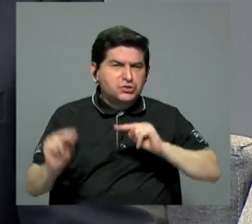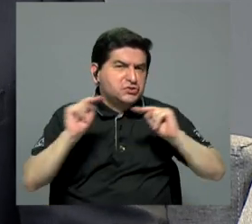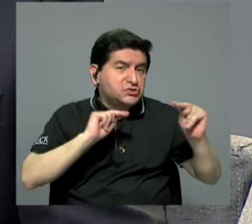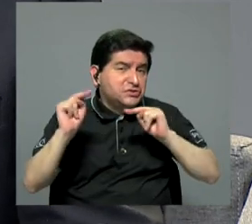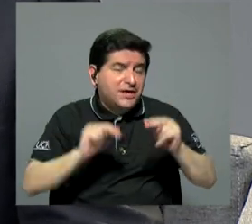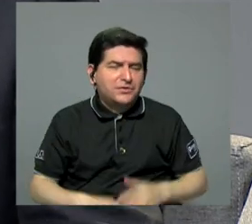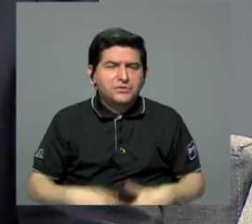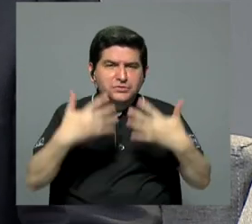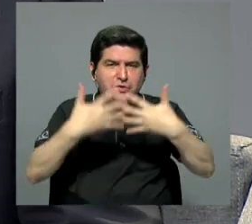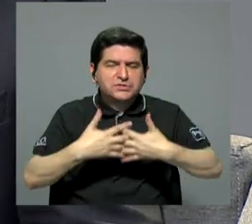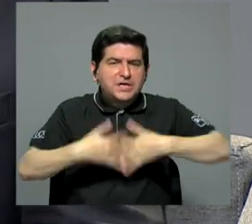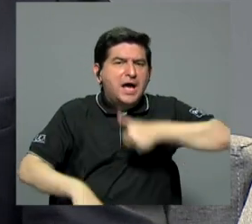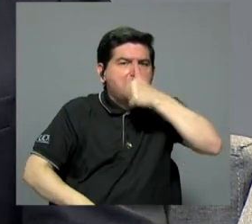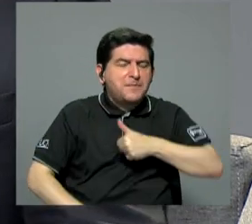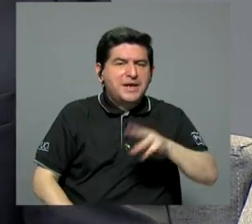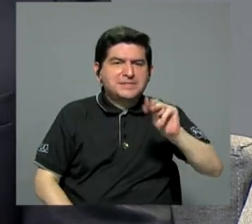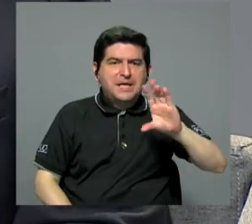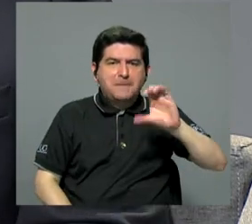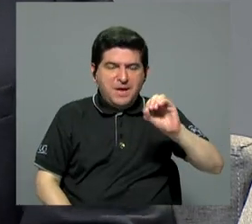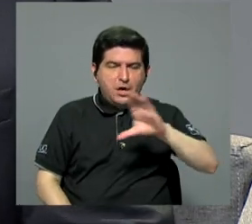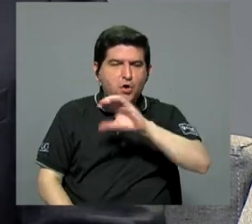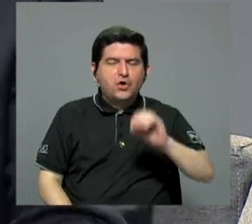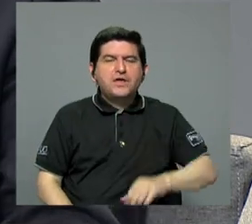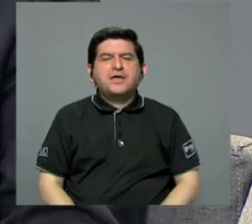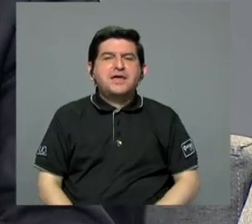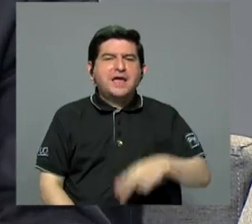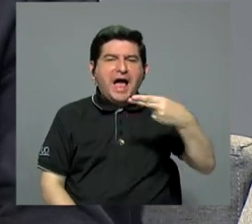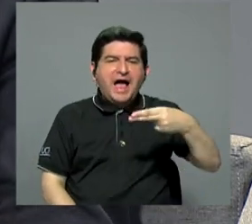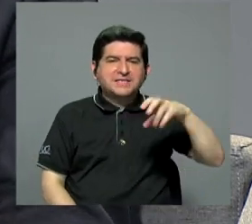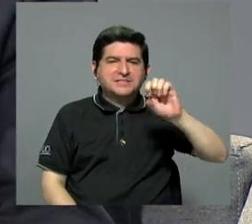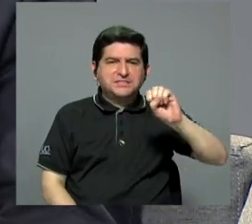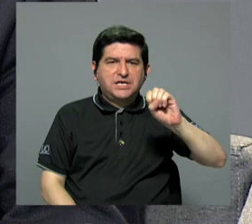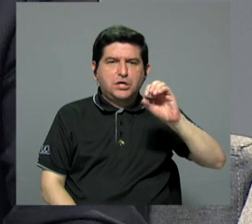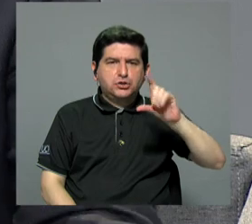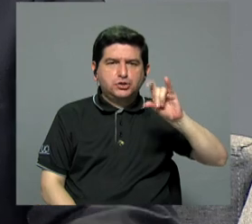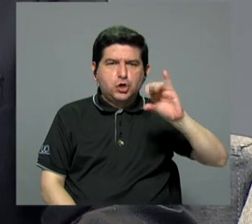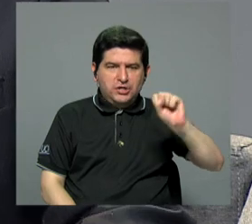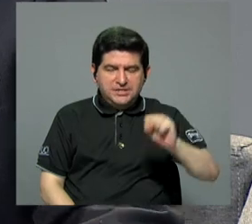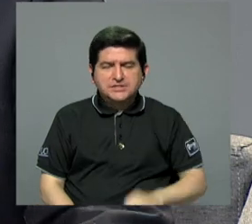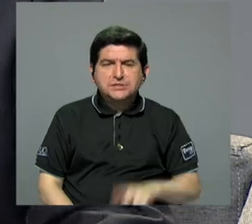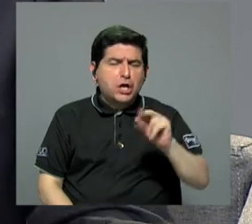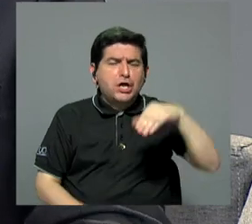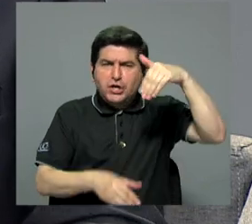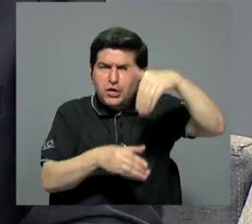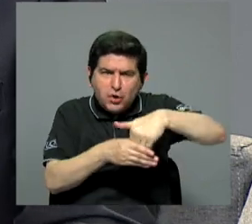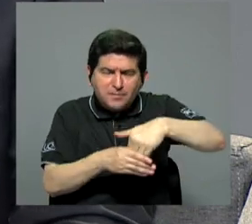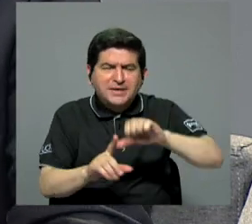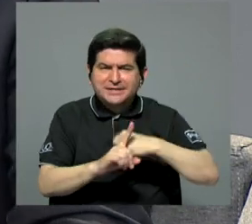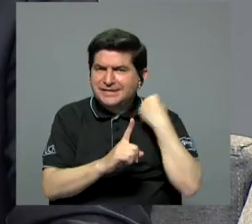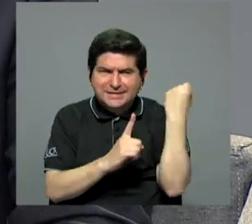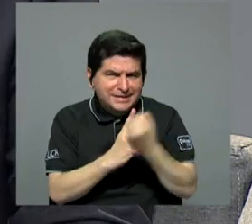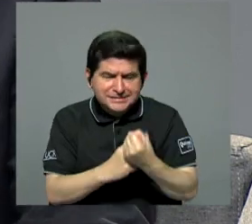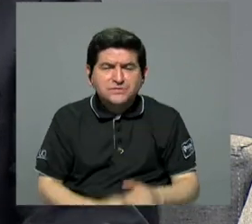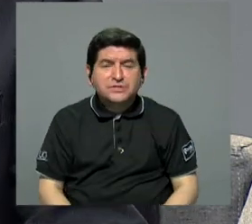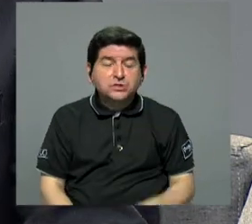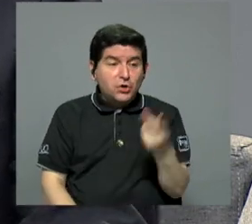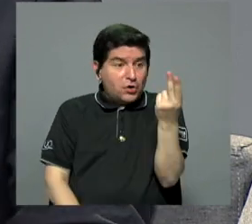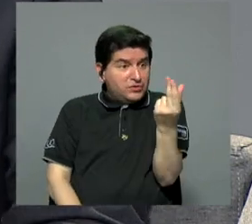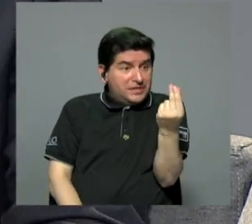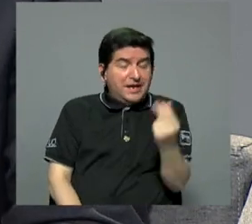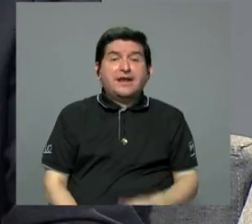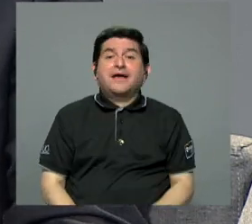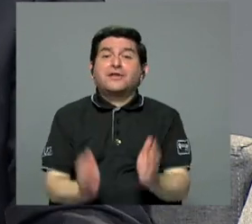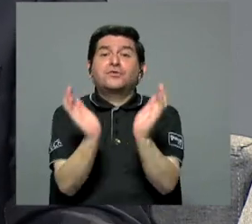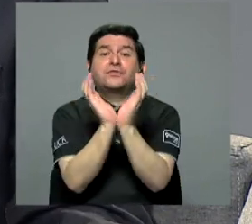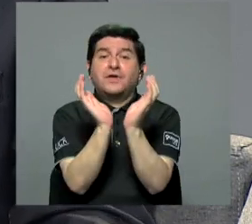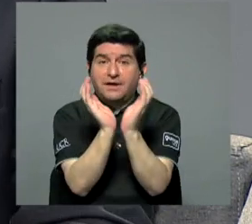negocios a las empresas privadas como Meco y HS, H. Solís, en lugar de meterlos en este baile, agarramos los fondos de la